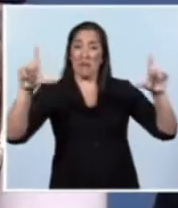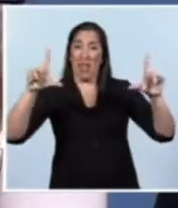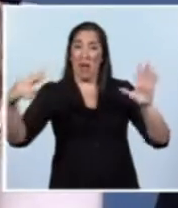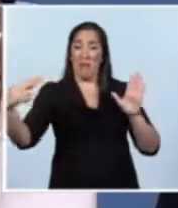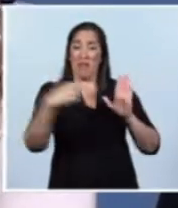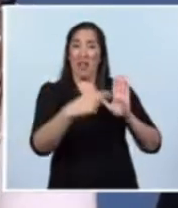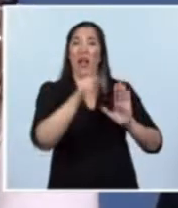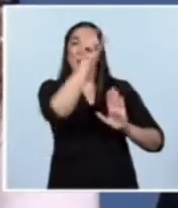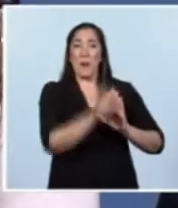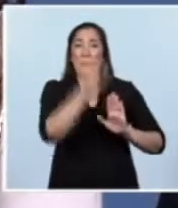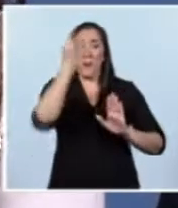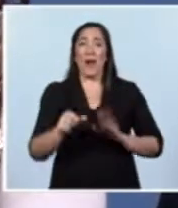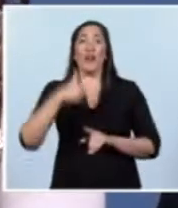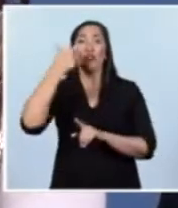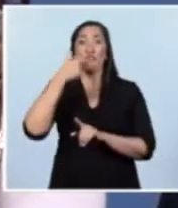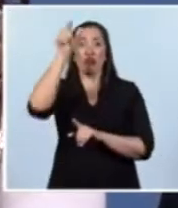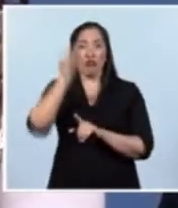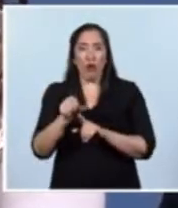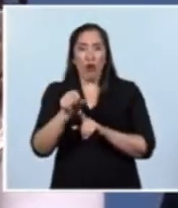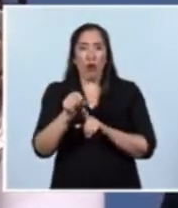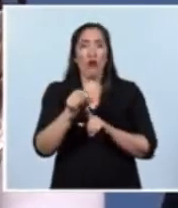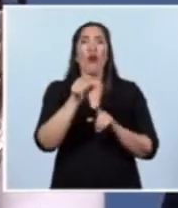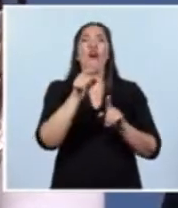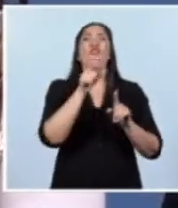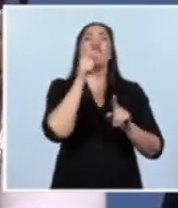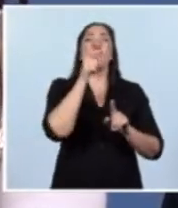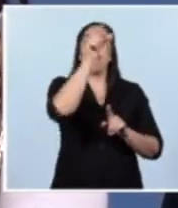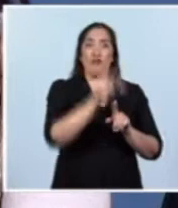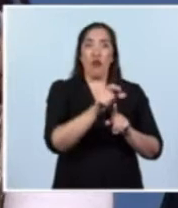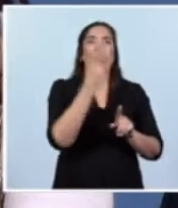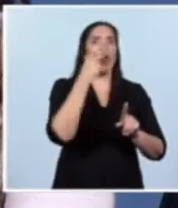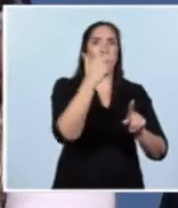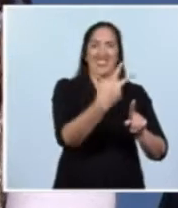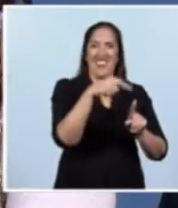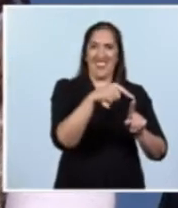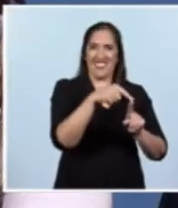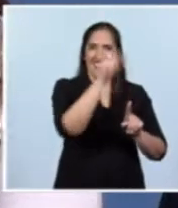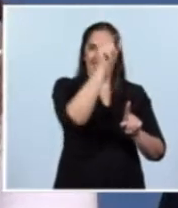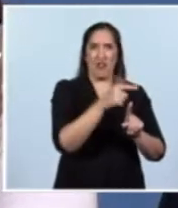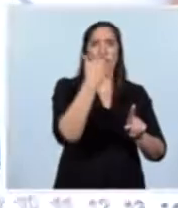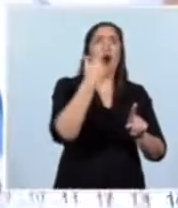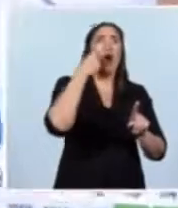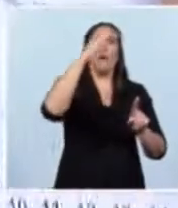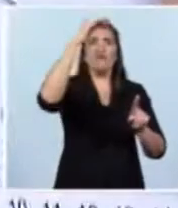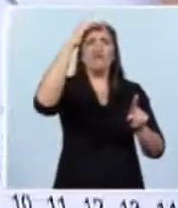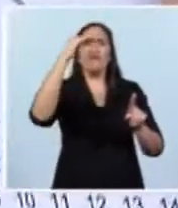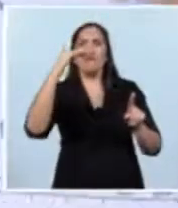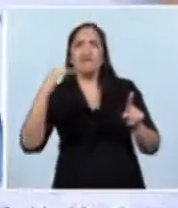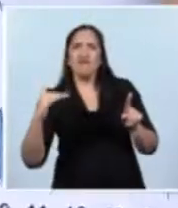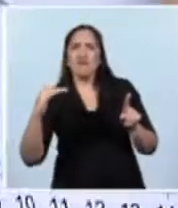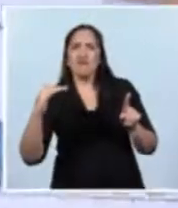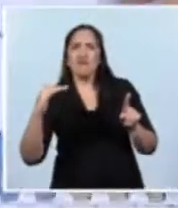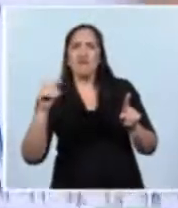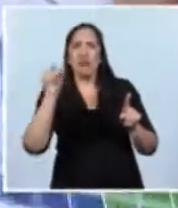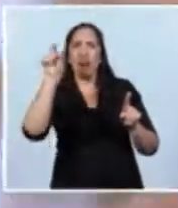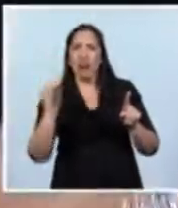barra roja marca el inicio de nuestras políticas en el 2003, fijen ustedes el descenso en materia